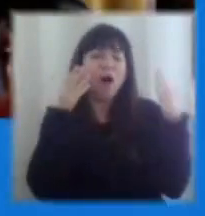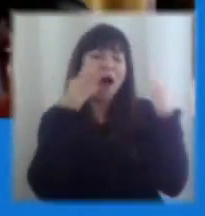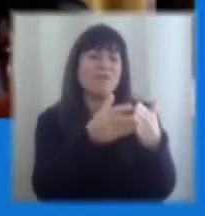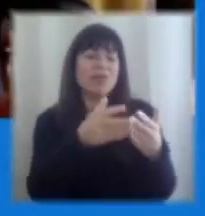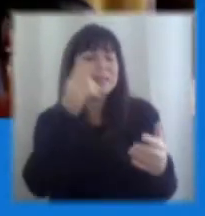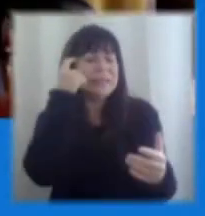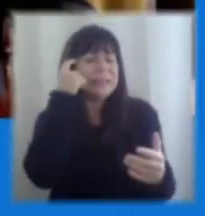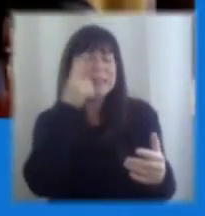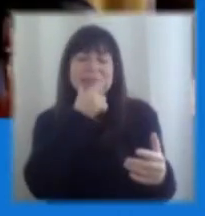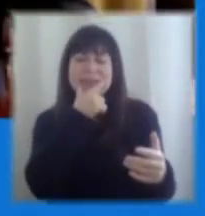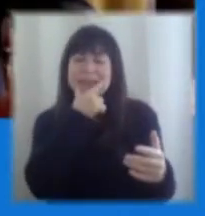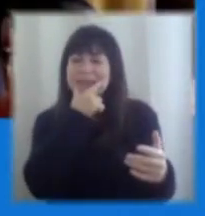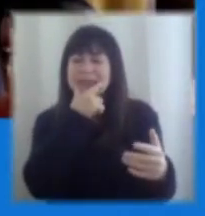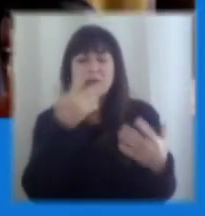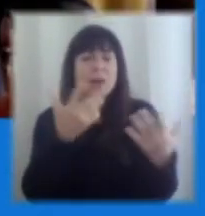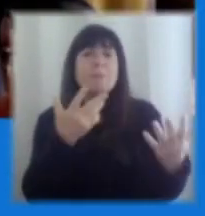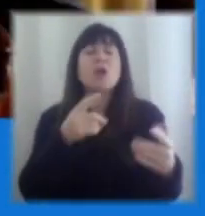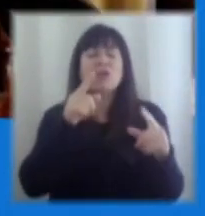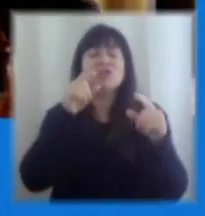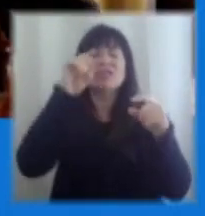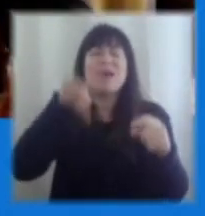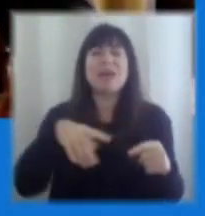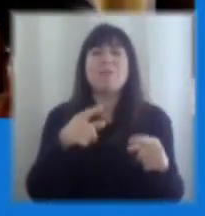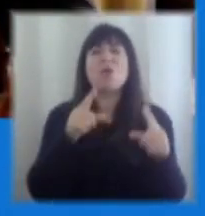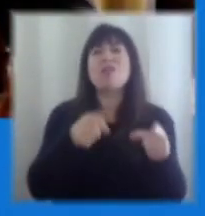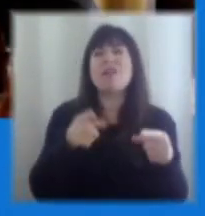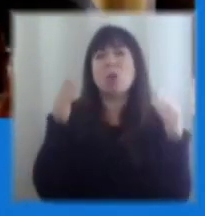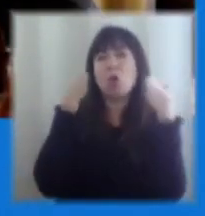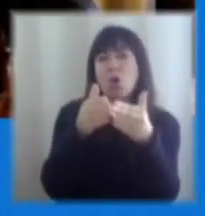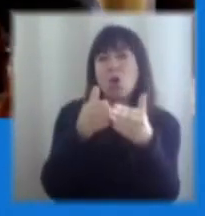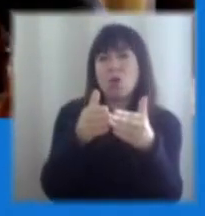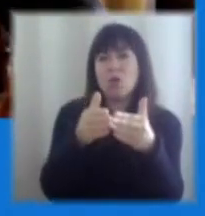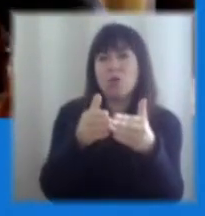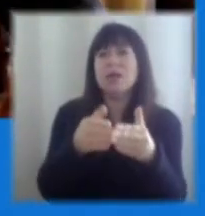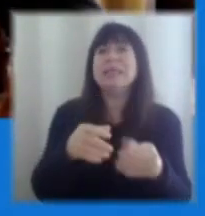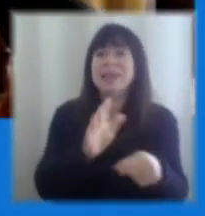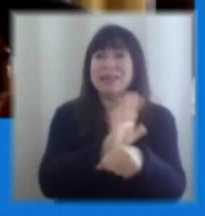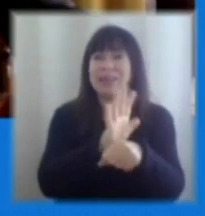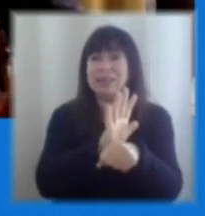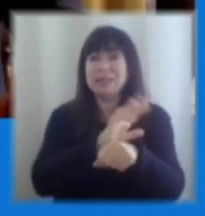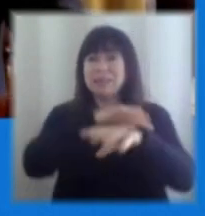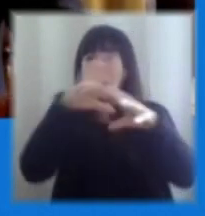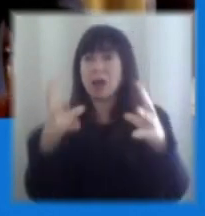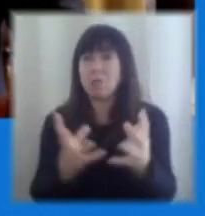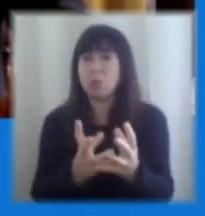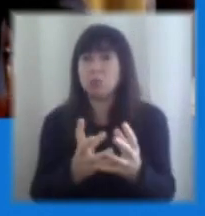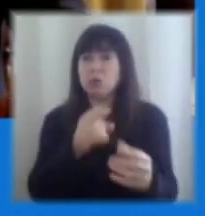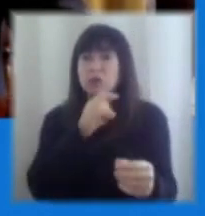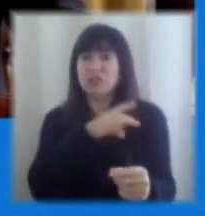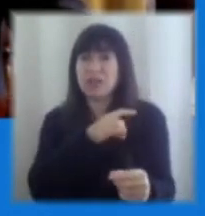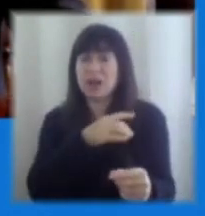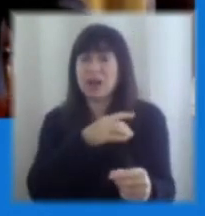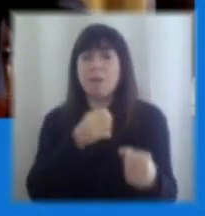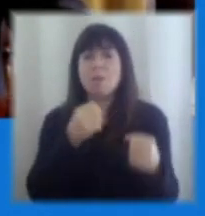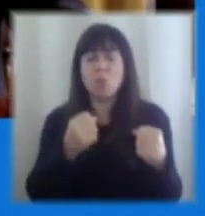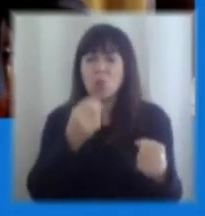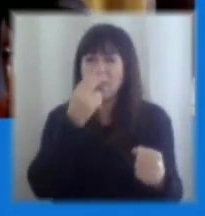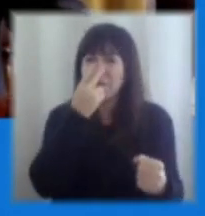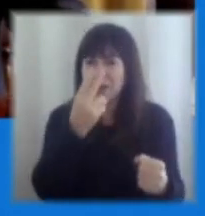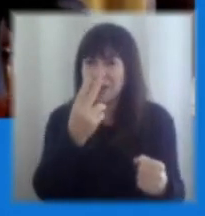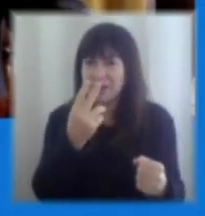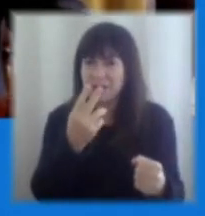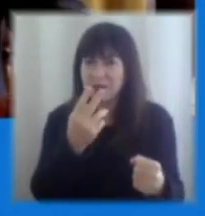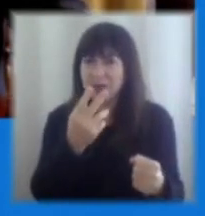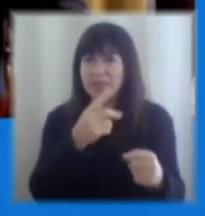tener que abordarlo porque acá esta crisis tanto en el mundo como en Chile uno la puede mirar de la siguiente forma